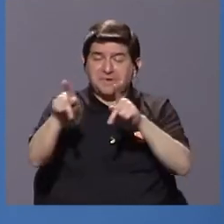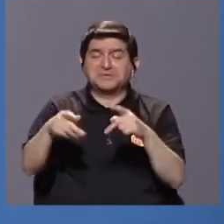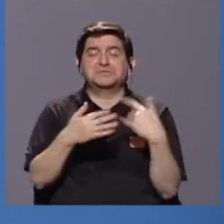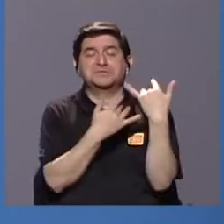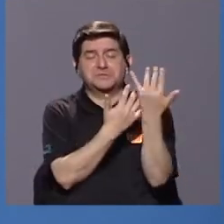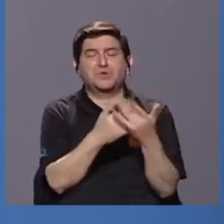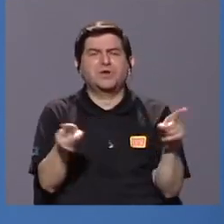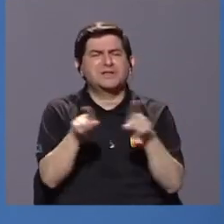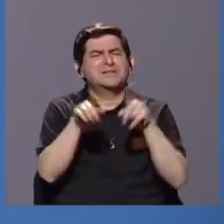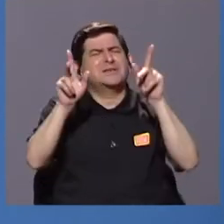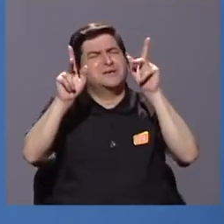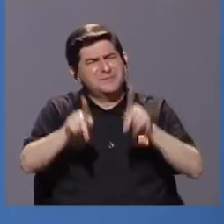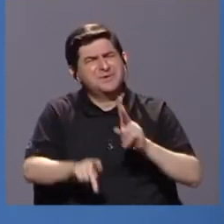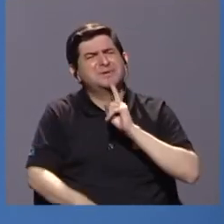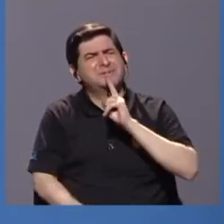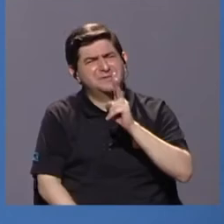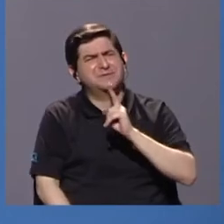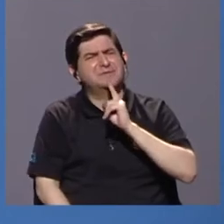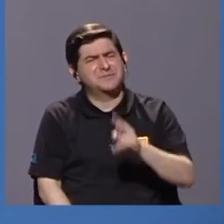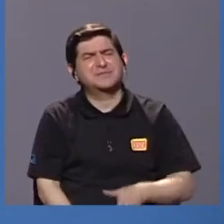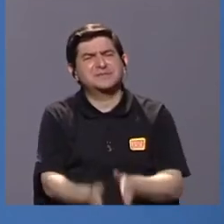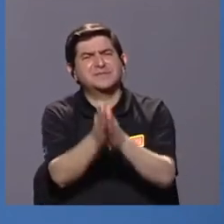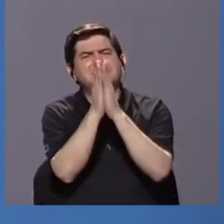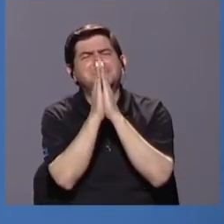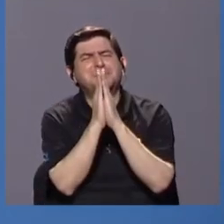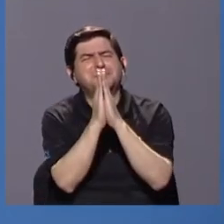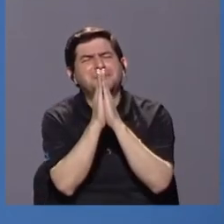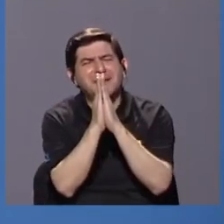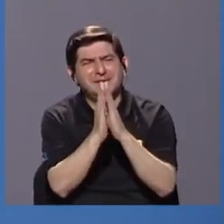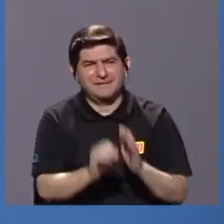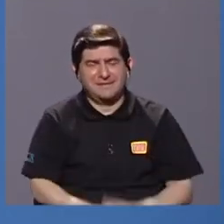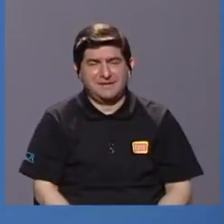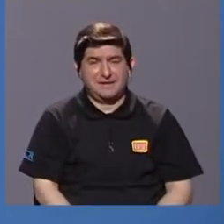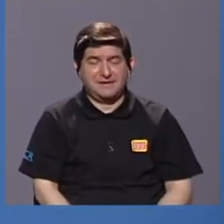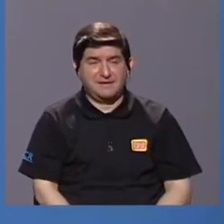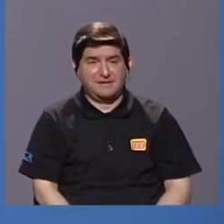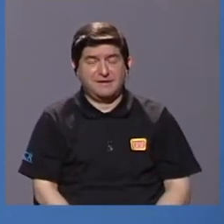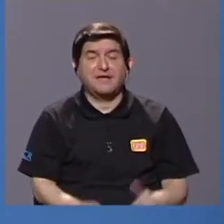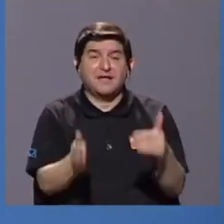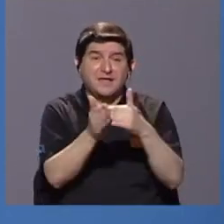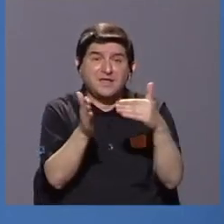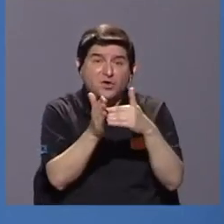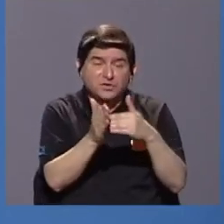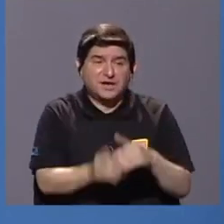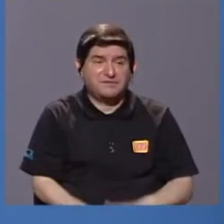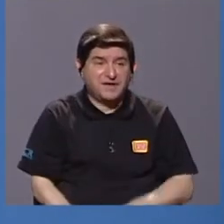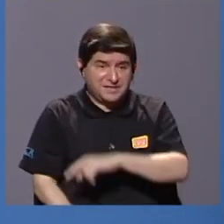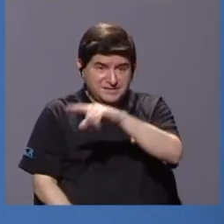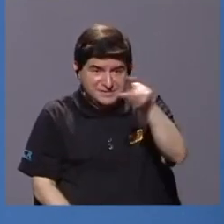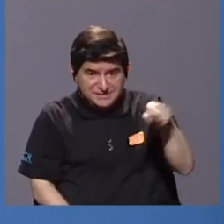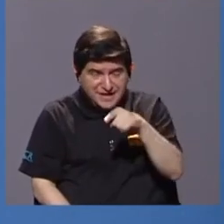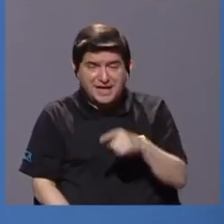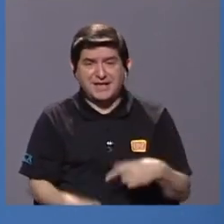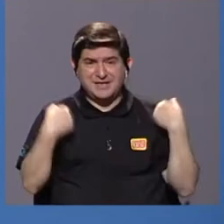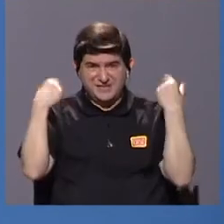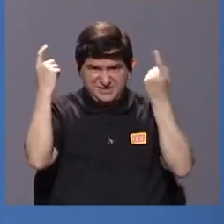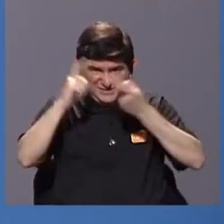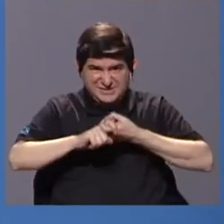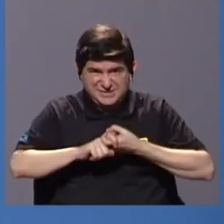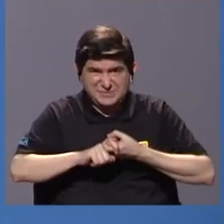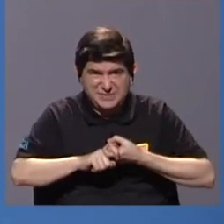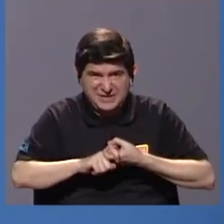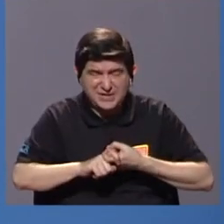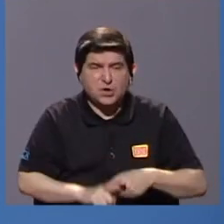También la gente en realidad ha pedido mucho y eso es algo, volvemos al asunto de que para ellos el español es una